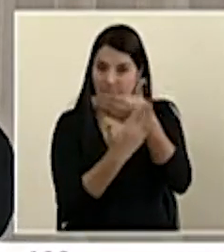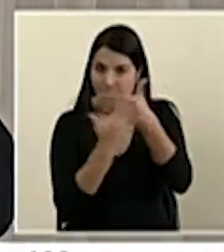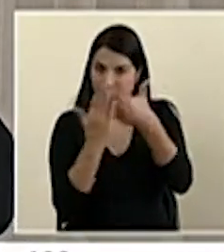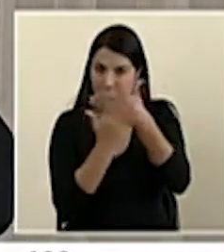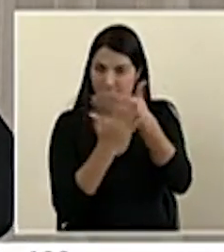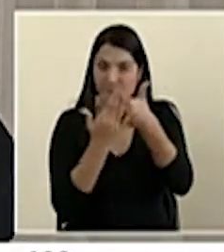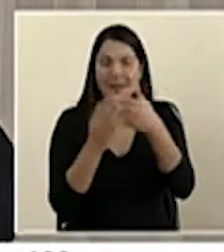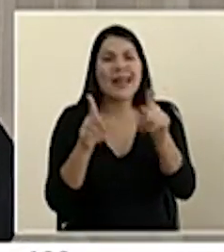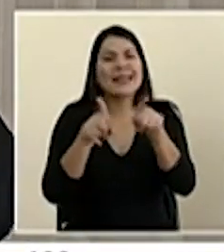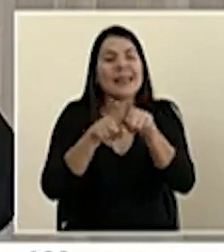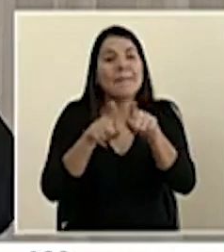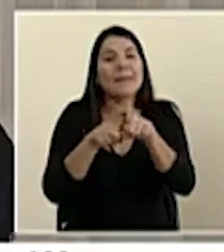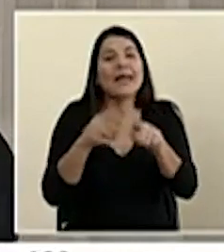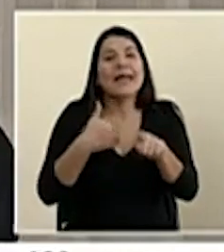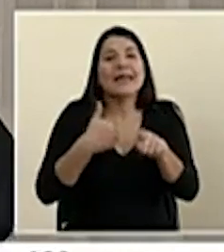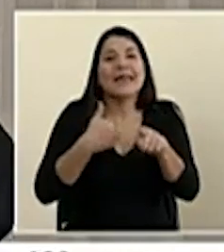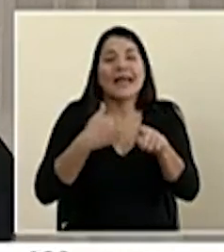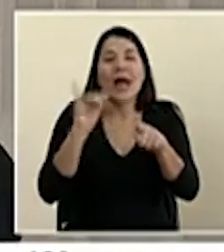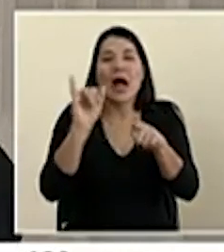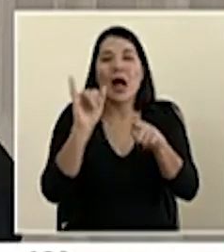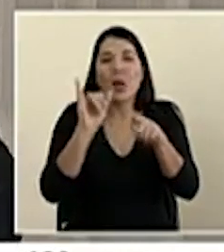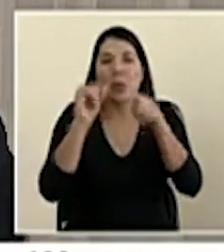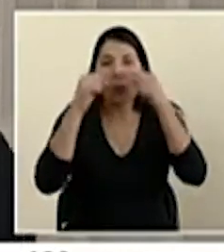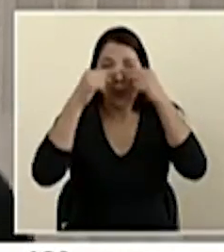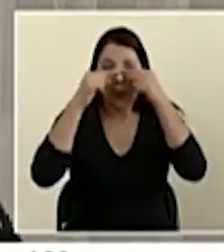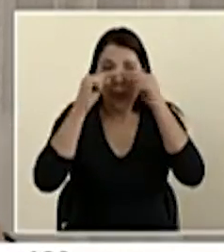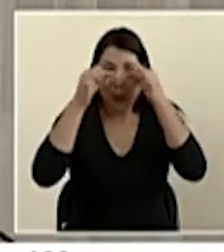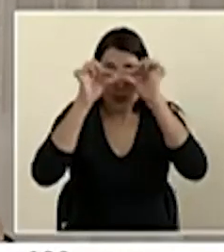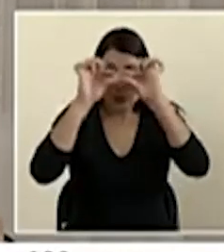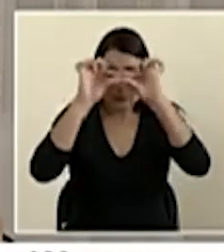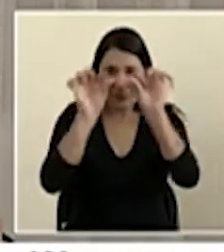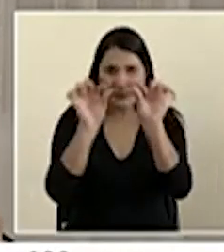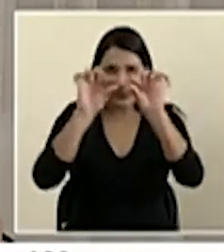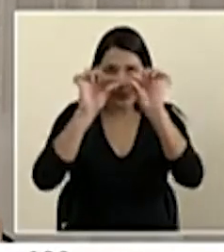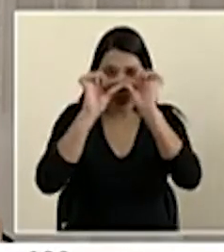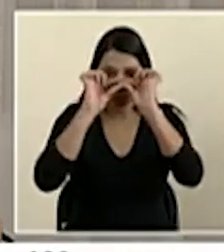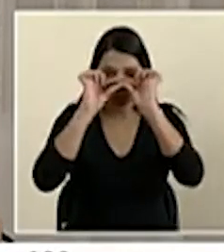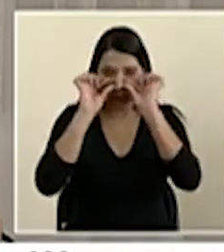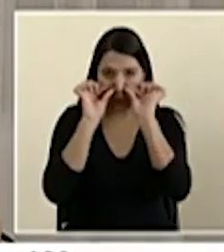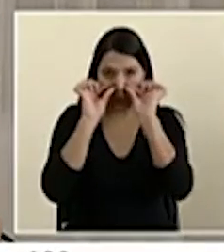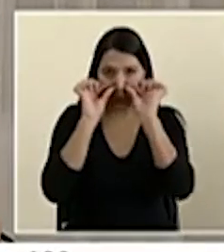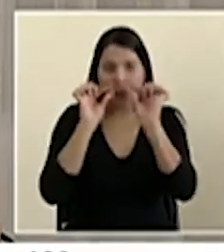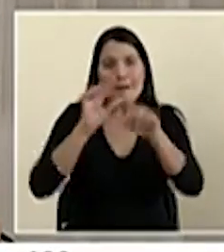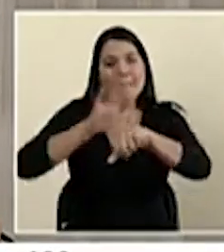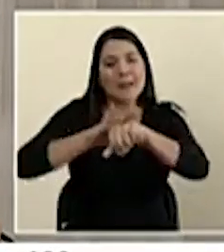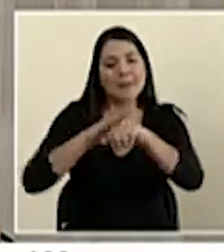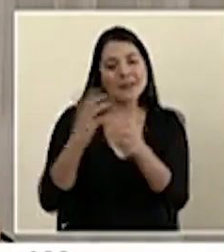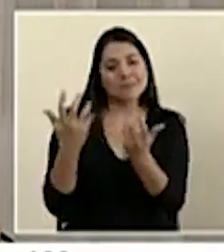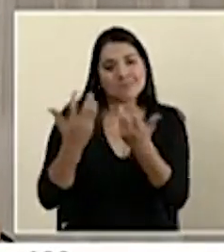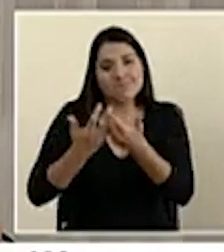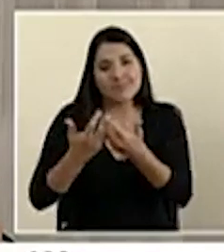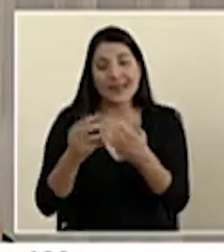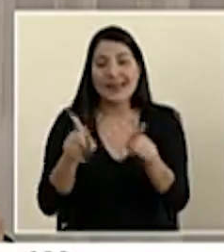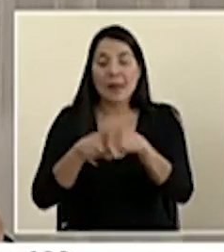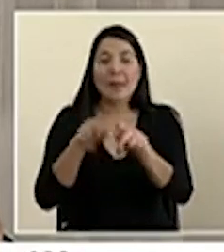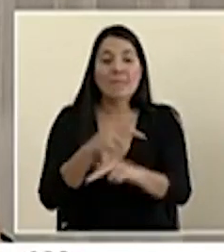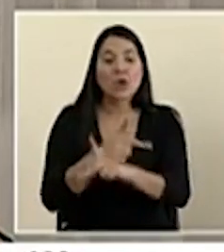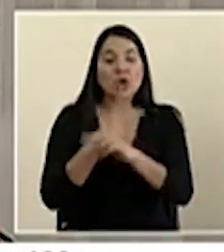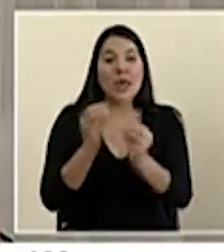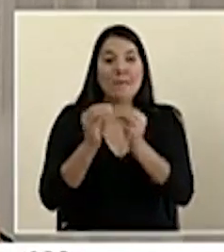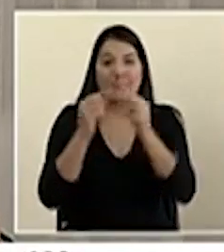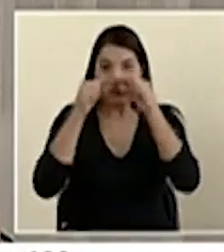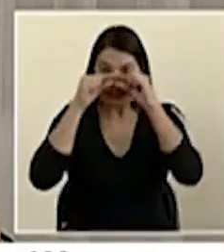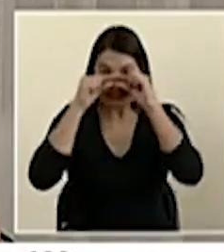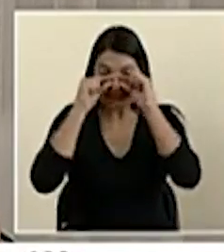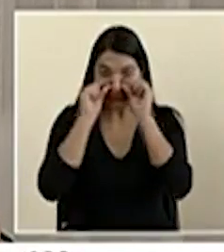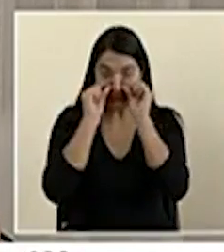metálica o que permite algún tipo de adaptación en la nariz, que eso permite moldearlas y eso le da cierta protección mayor en la parte nasal.